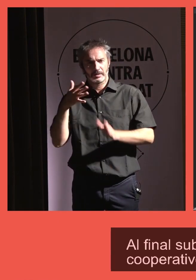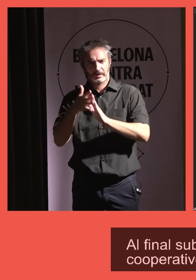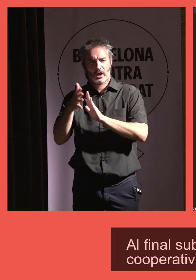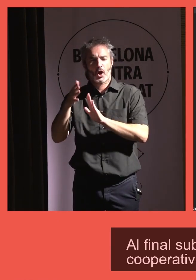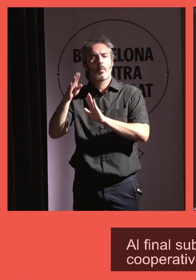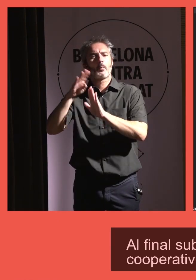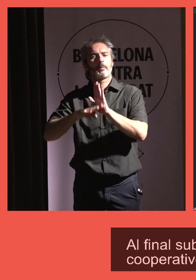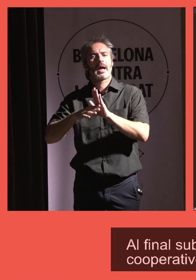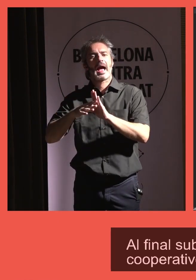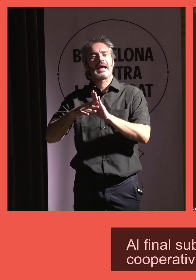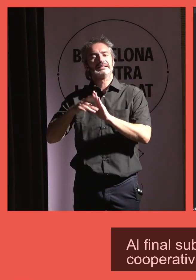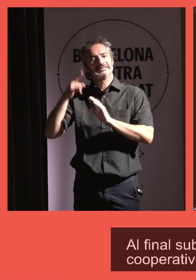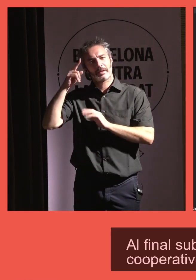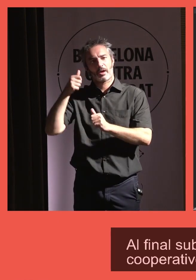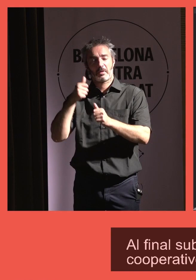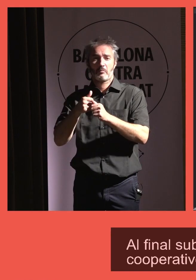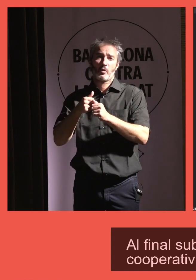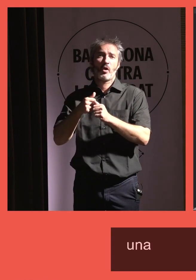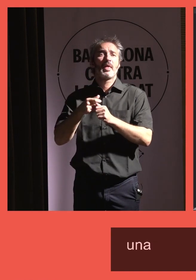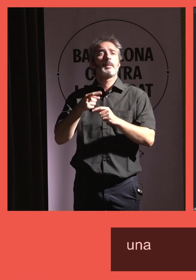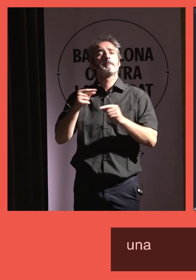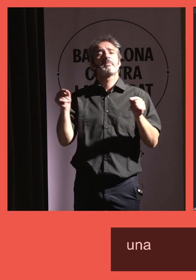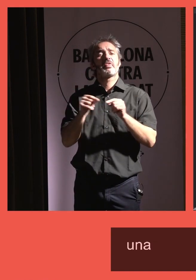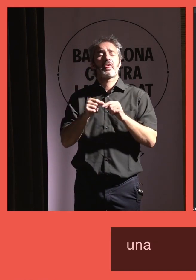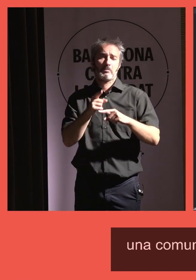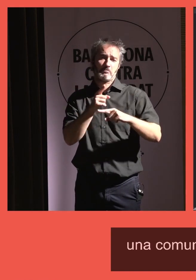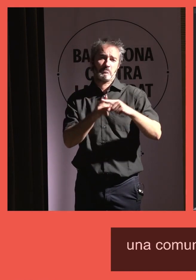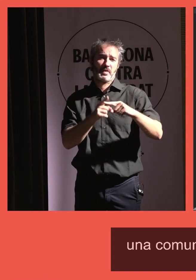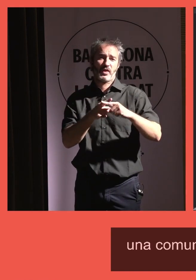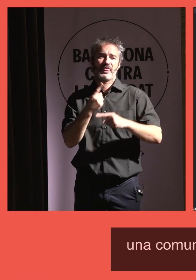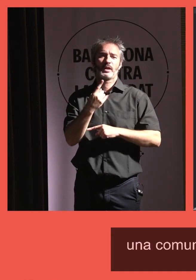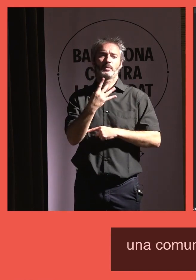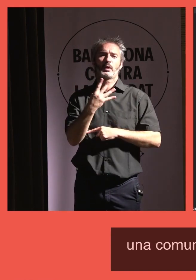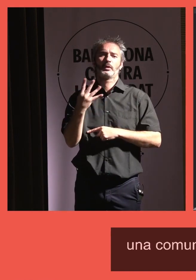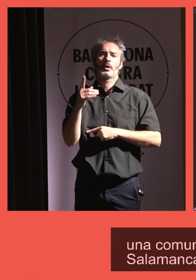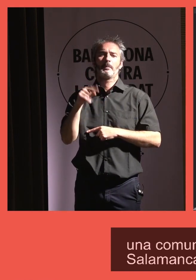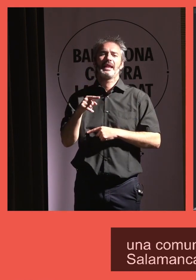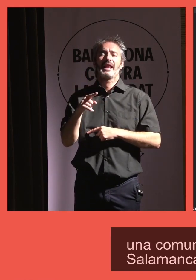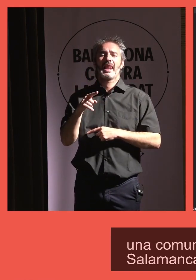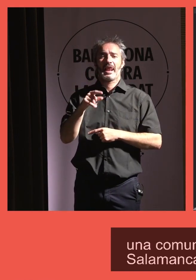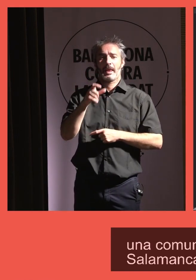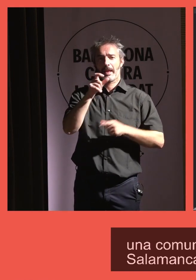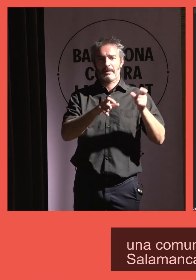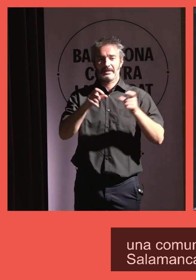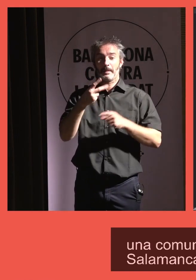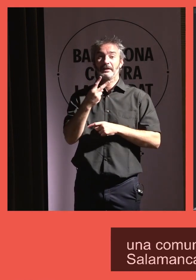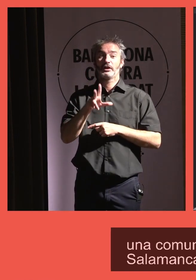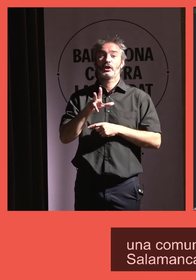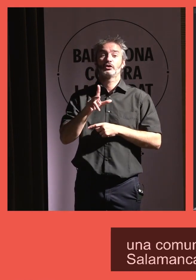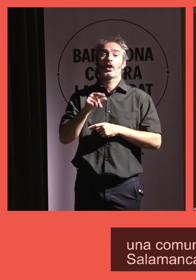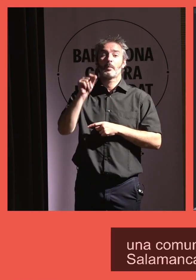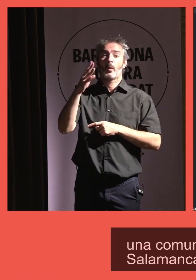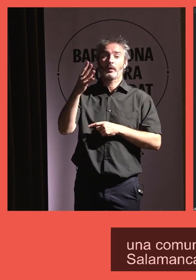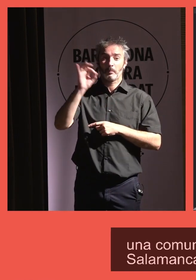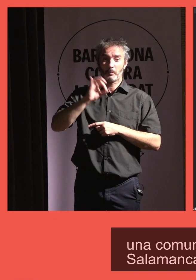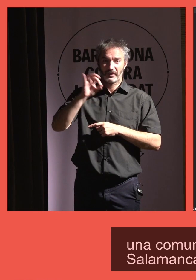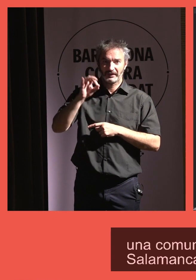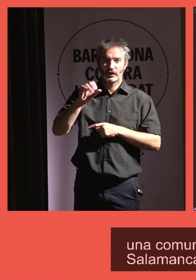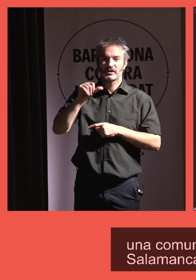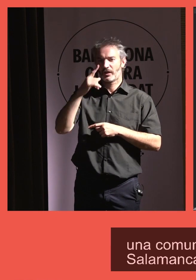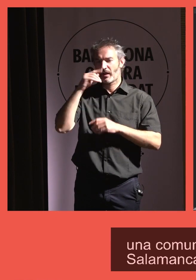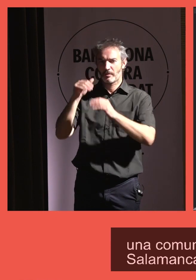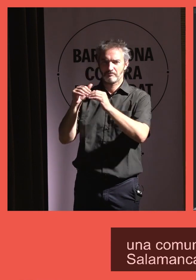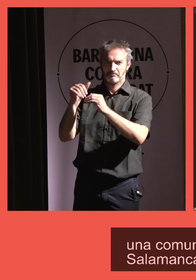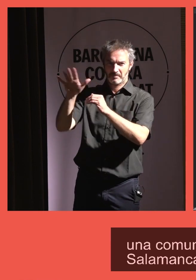Salamanca Acompaña, es una ciudad de tamaño medio, ¿verdad? De unos 144.000 habitantes, en la que el 28,4% de la población tiene